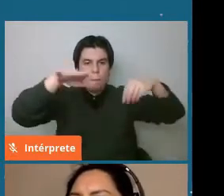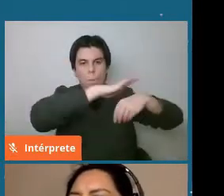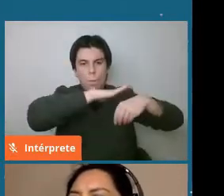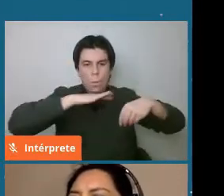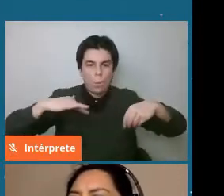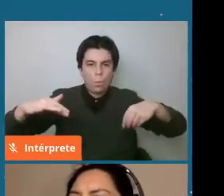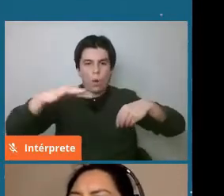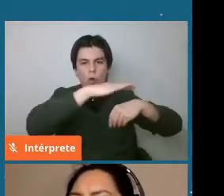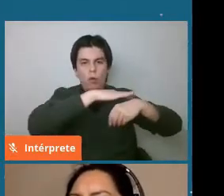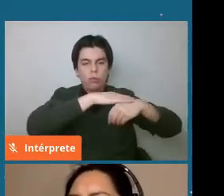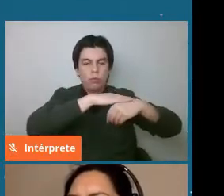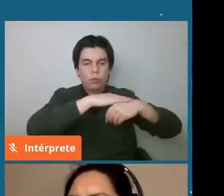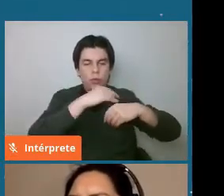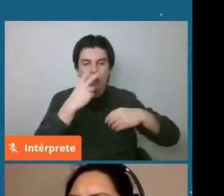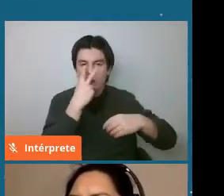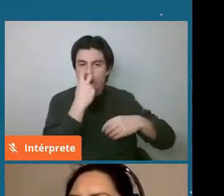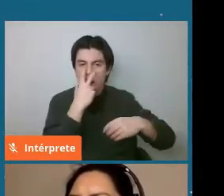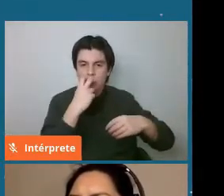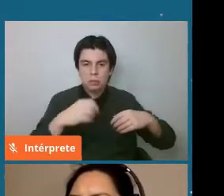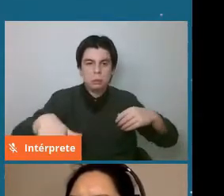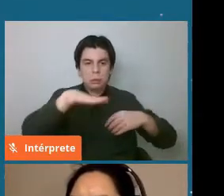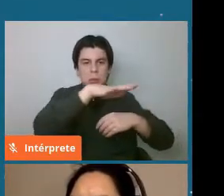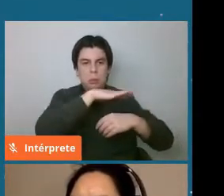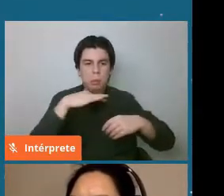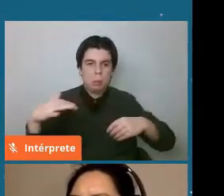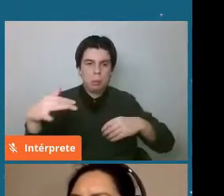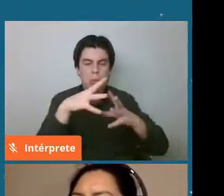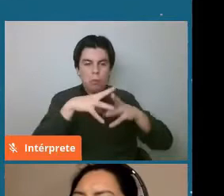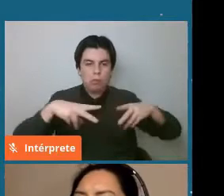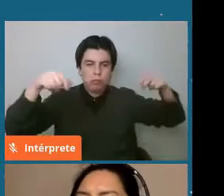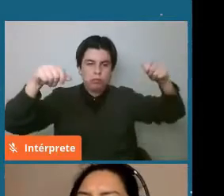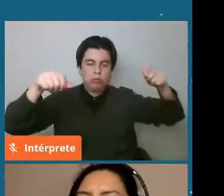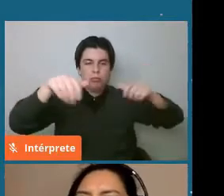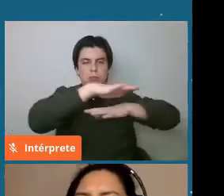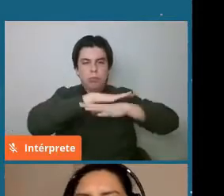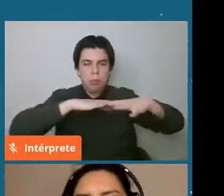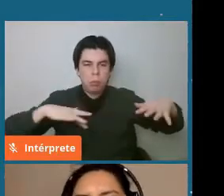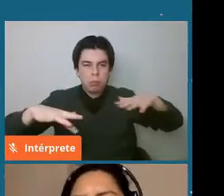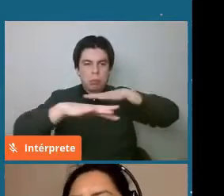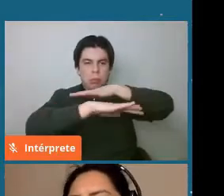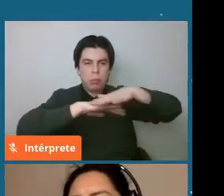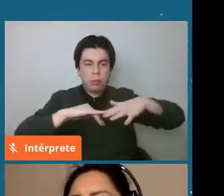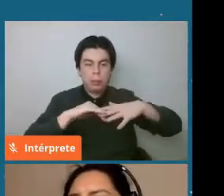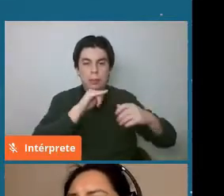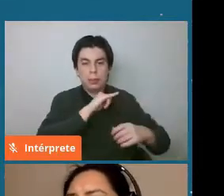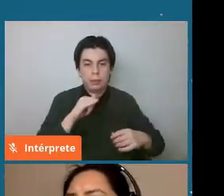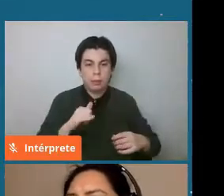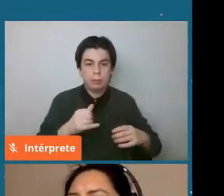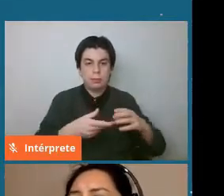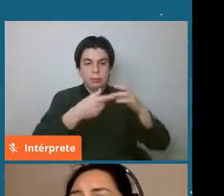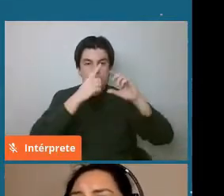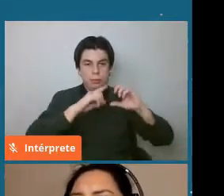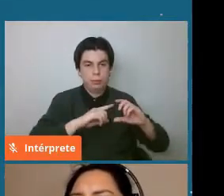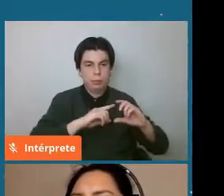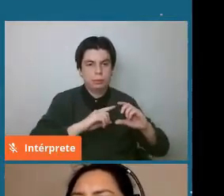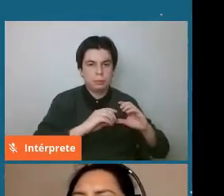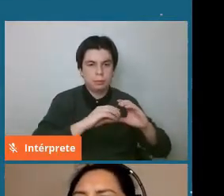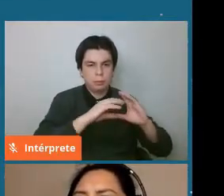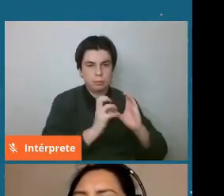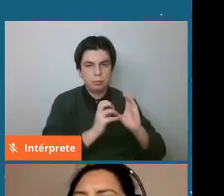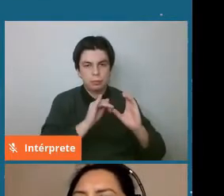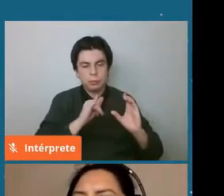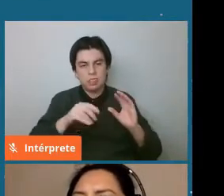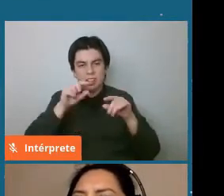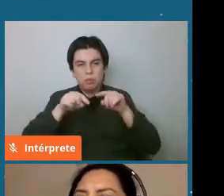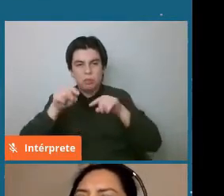protoplanetario que luego en un tiempo más avanzado va a generar estos planetes imales que van a estar